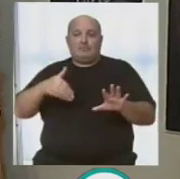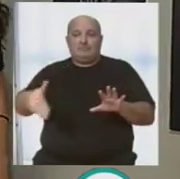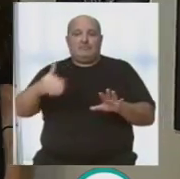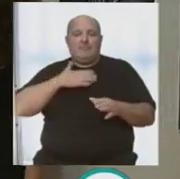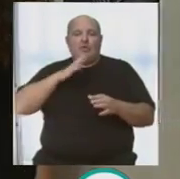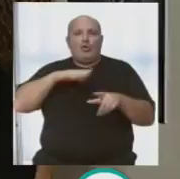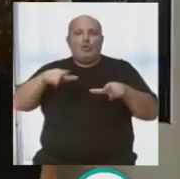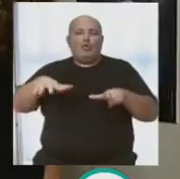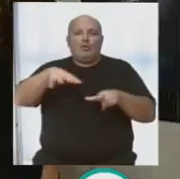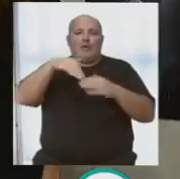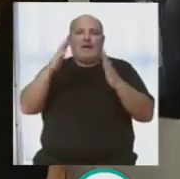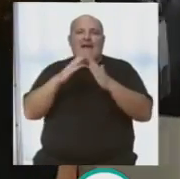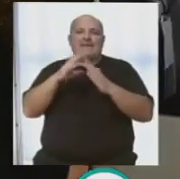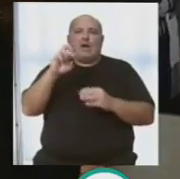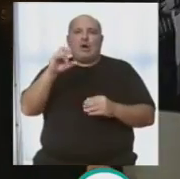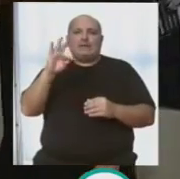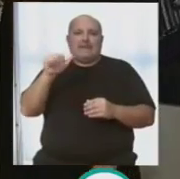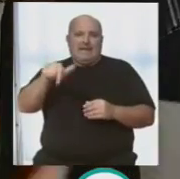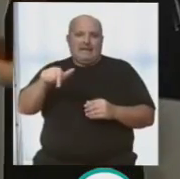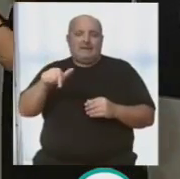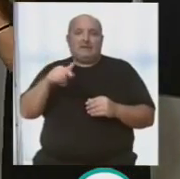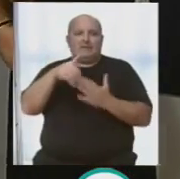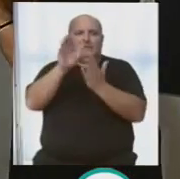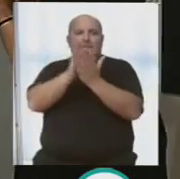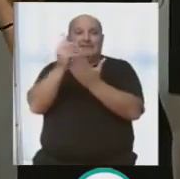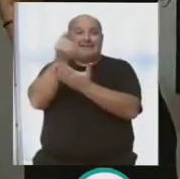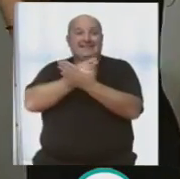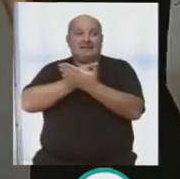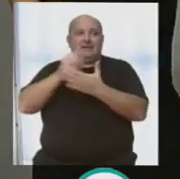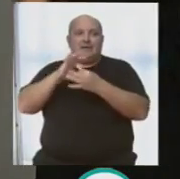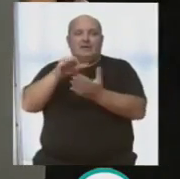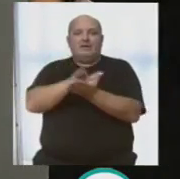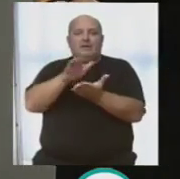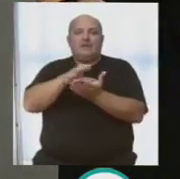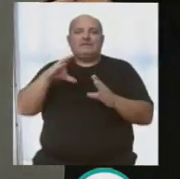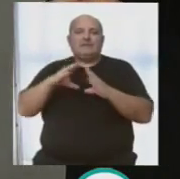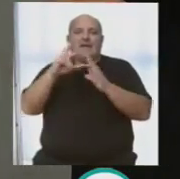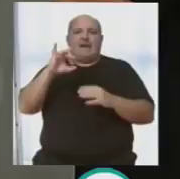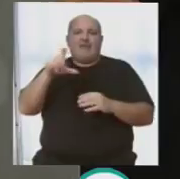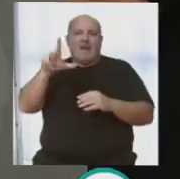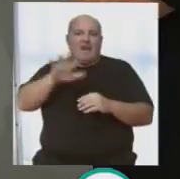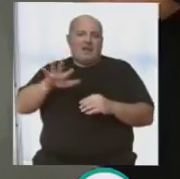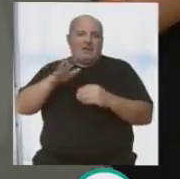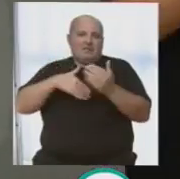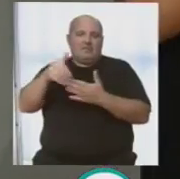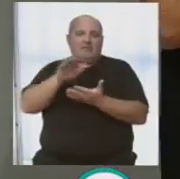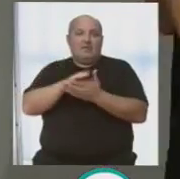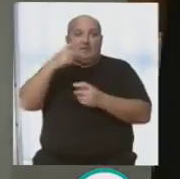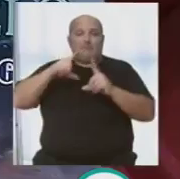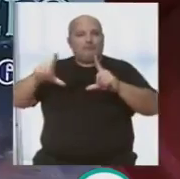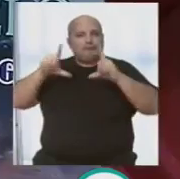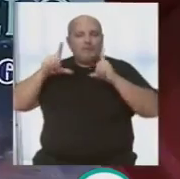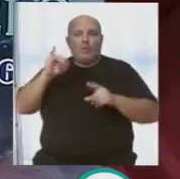en su sede de la Casa del Corista. El cartel ha sido diseñado por Copistería San Rafael y representa al autor Julio Pardo